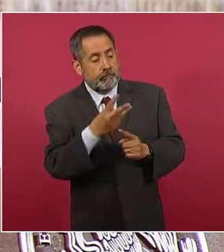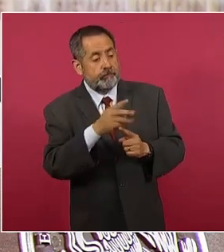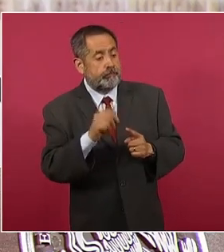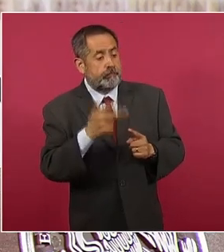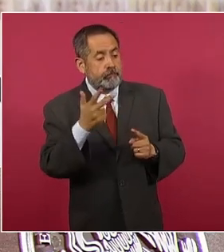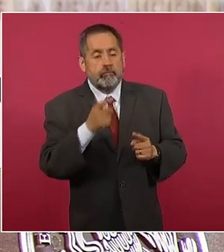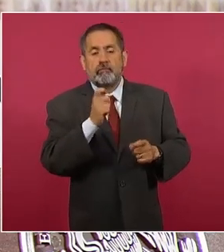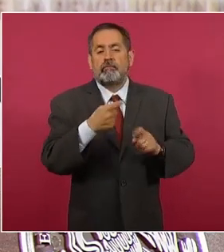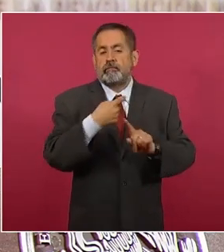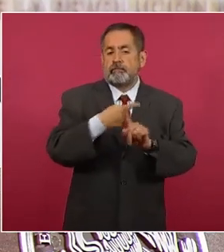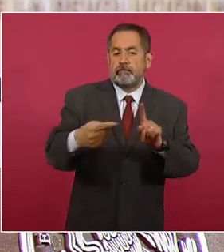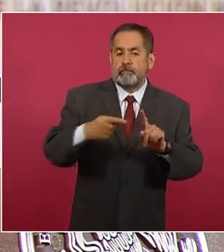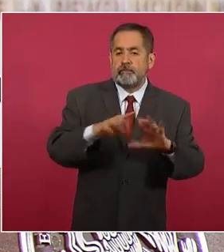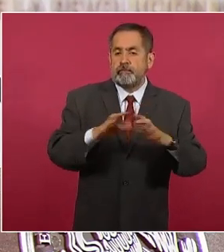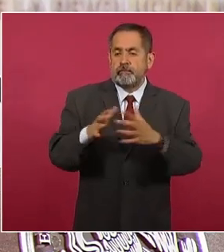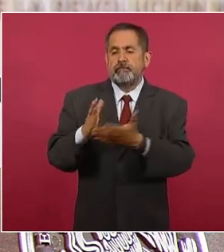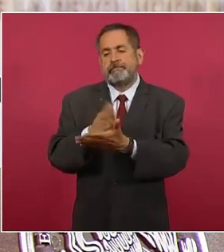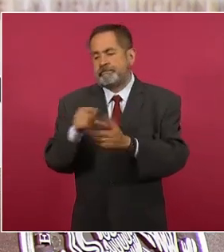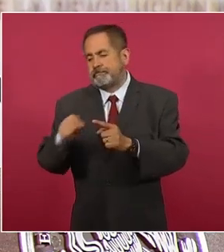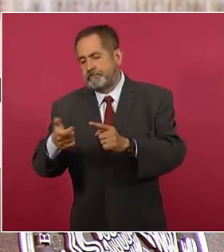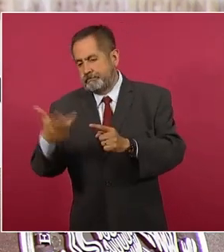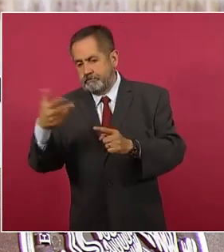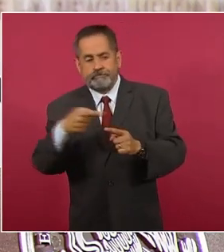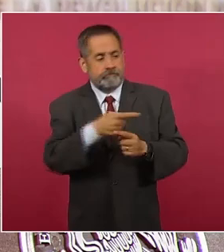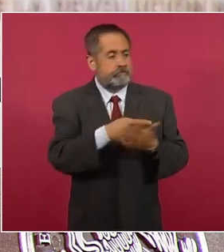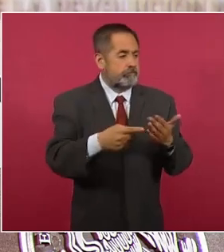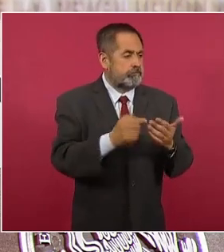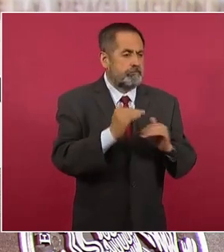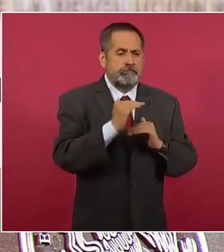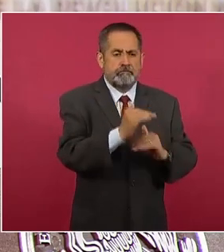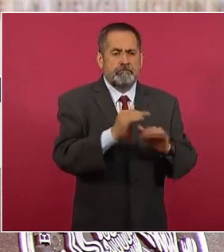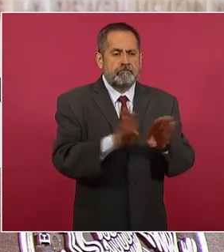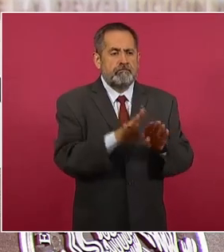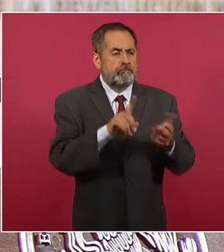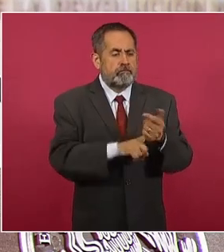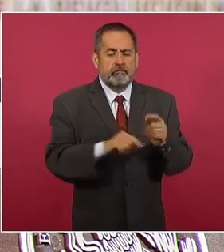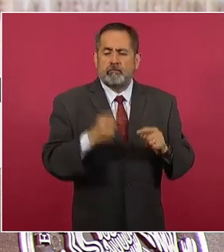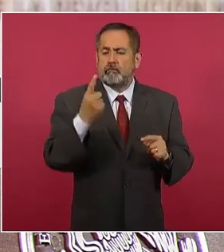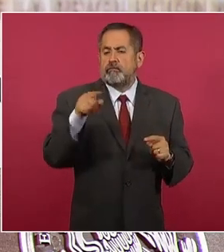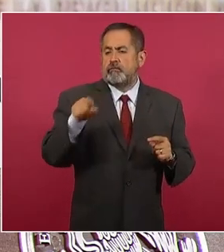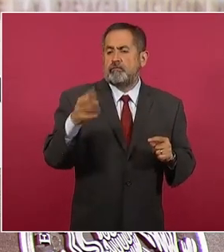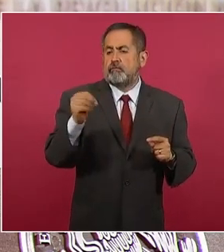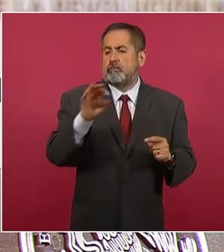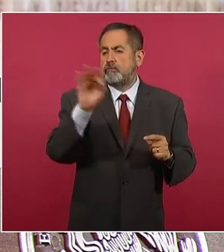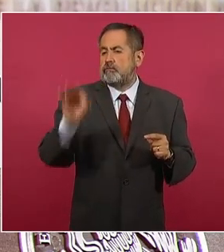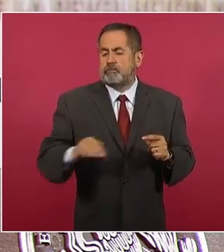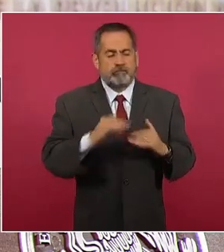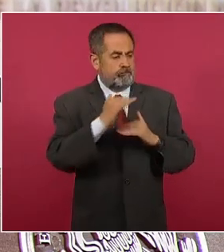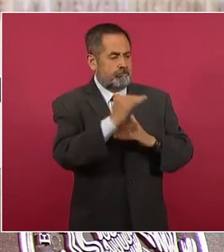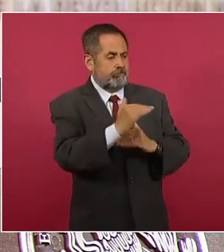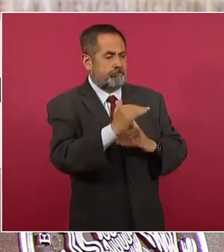representa la mitad con el 1.9 puntos porcentuales de esa